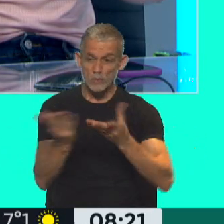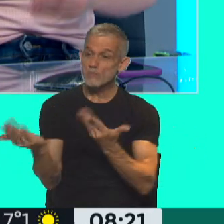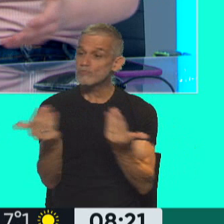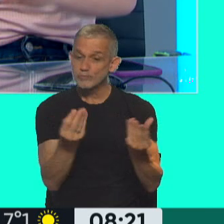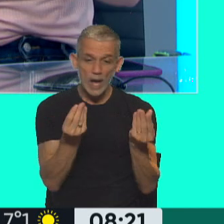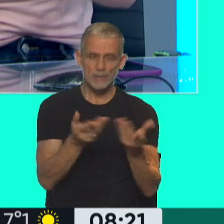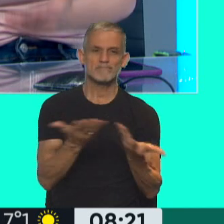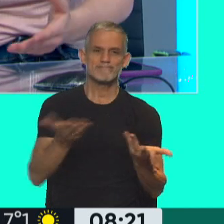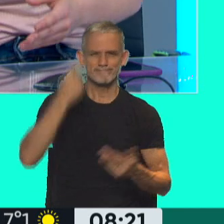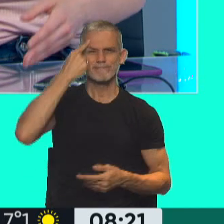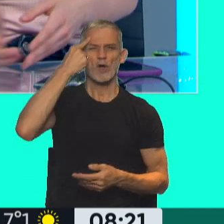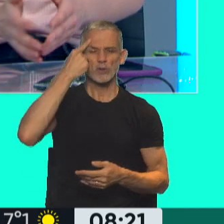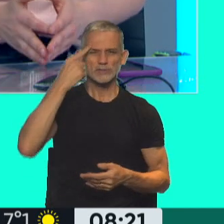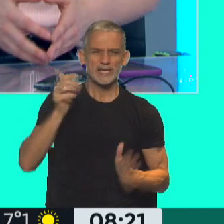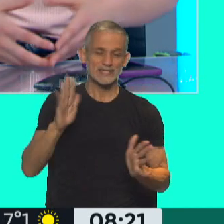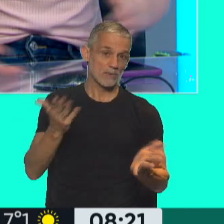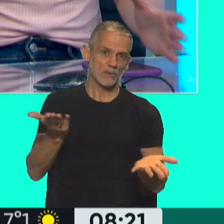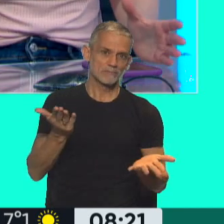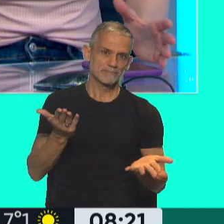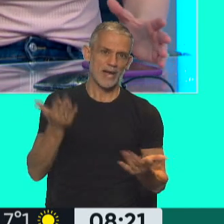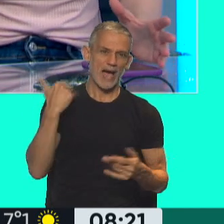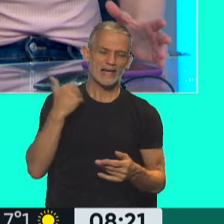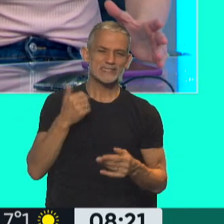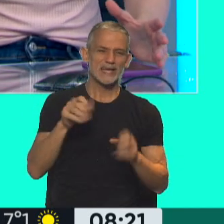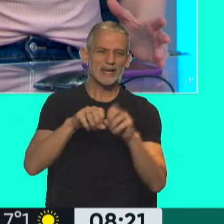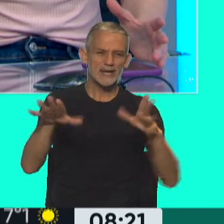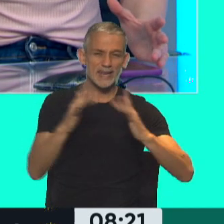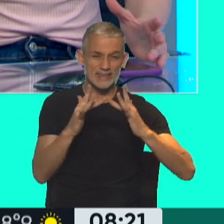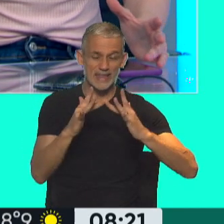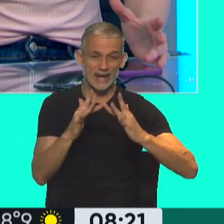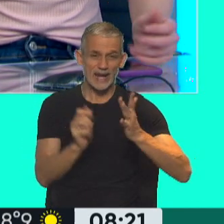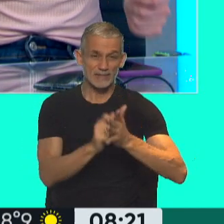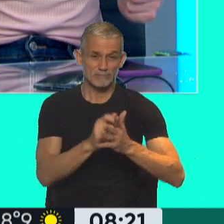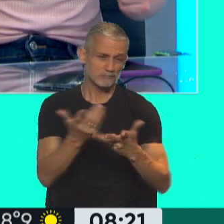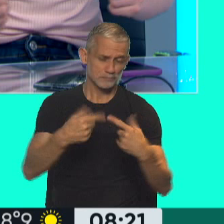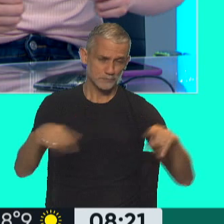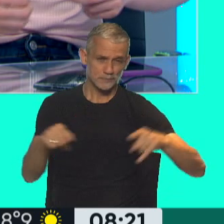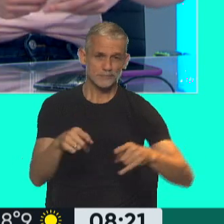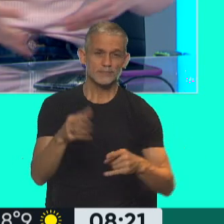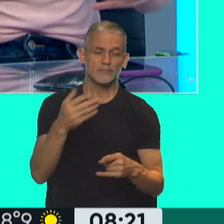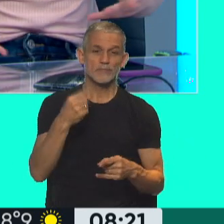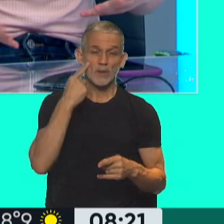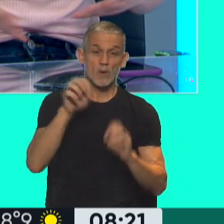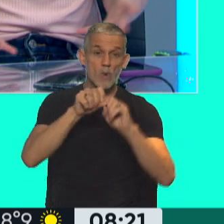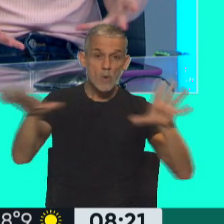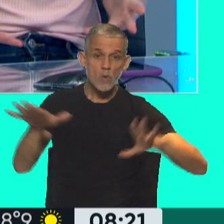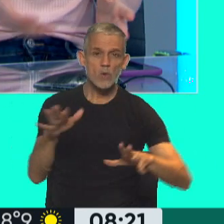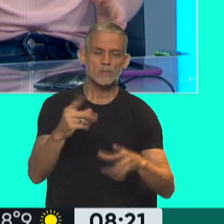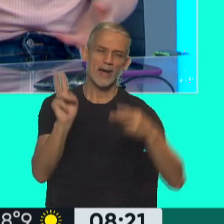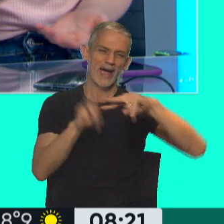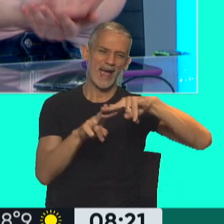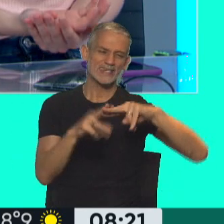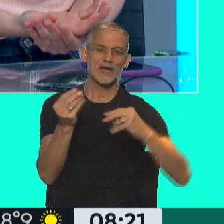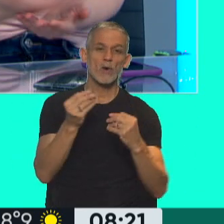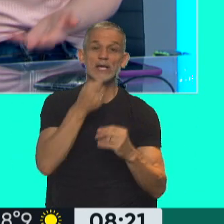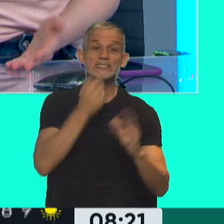se busca la conciencia social. Si quiere, porque ayer en redes surgió una, se viralizó un hashtag que